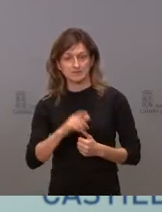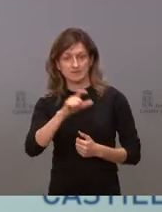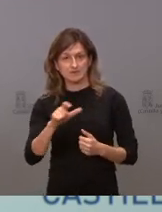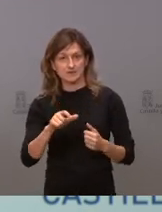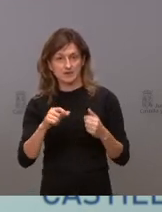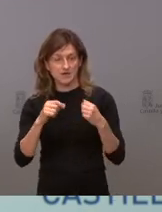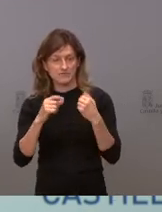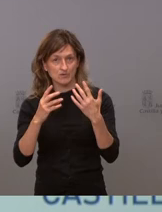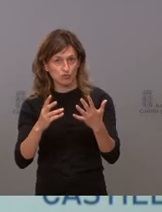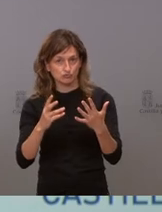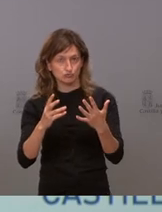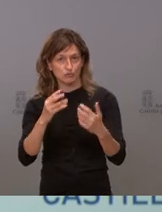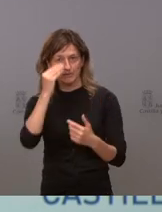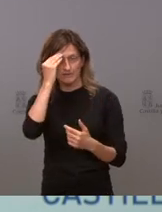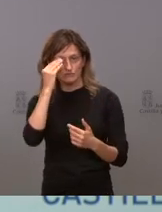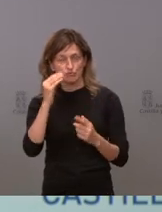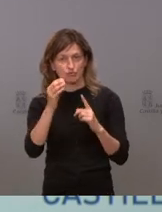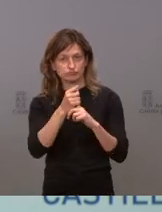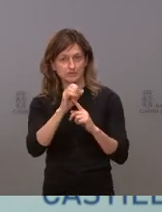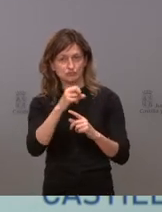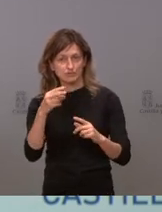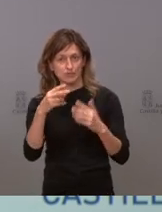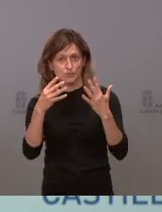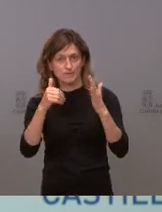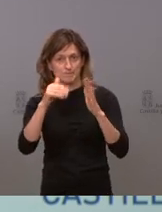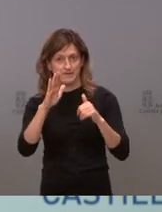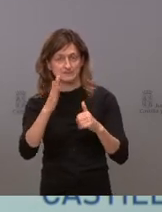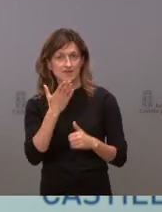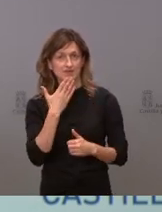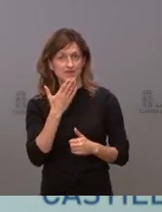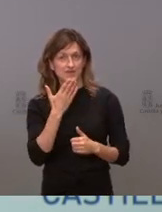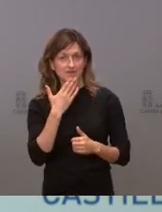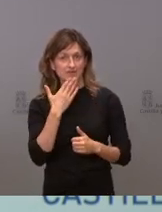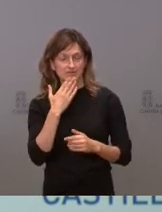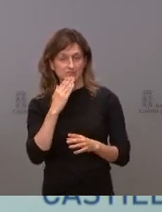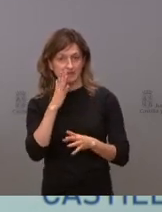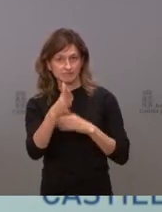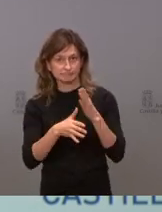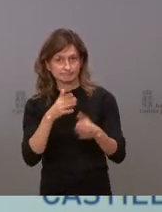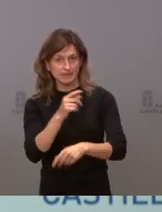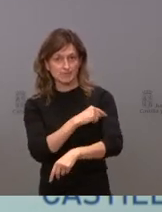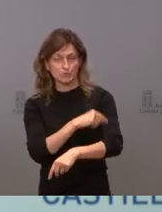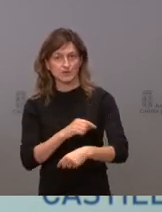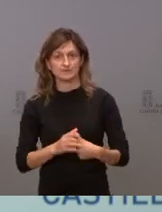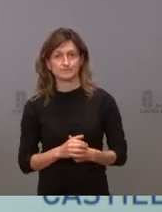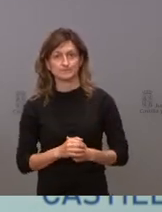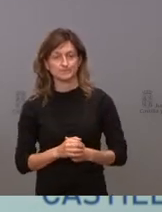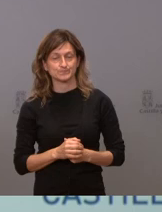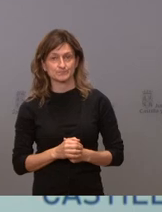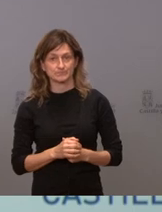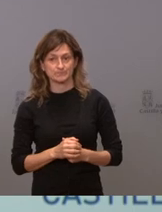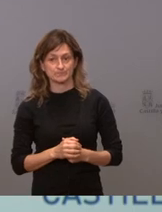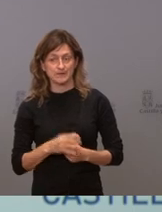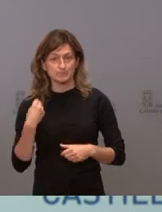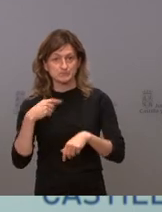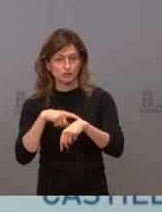pero estaba yo creo que por encima del 9 en aquellos que estaban en la edad de haber pasado por la campaña de vacunación. Y a